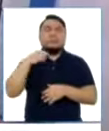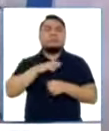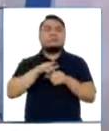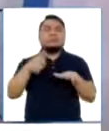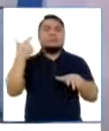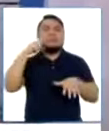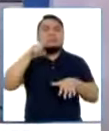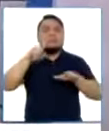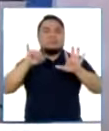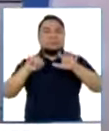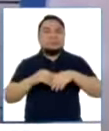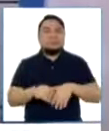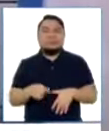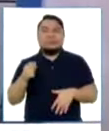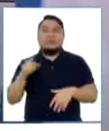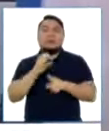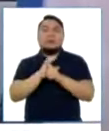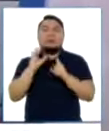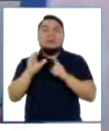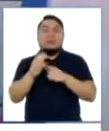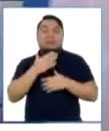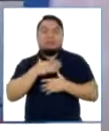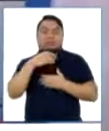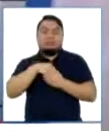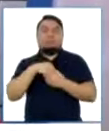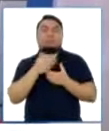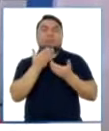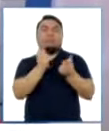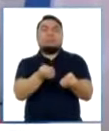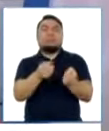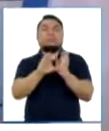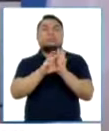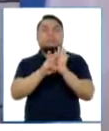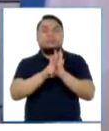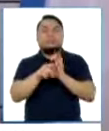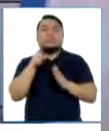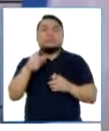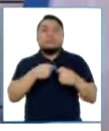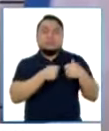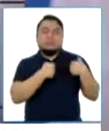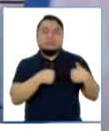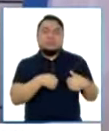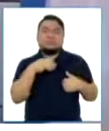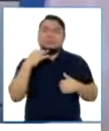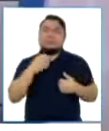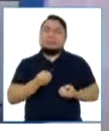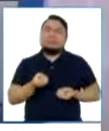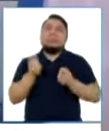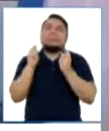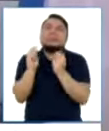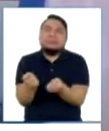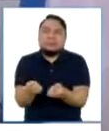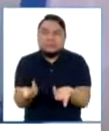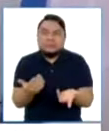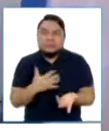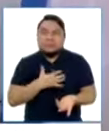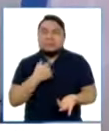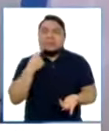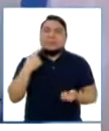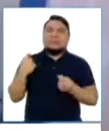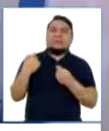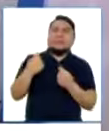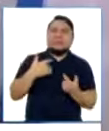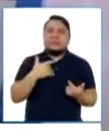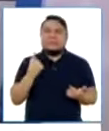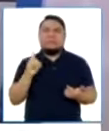siglo XVI y la cultura de la donación voluntaria tiene que nacer de un corazón samaritano, ¿verdad? De un corazón que se ponga